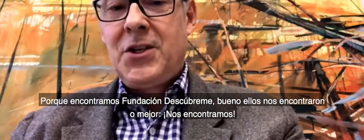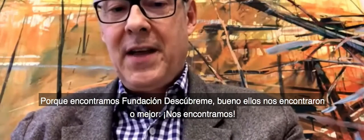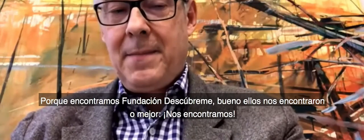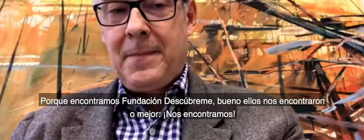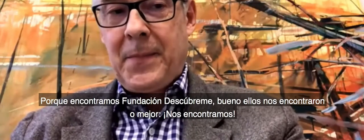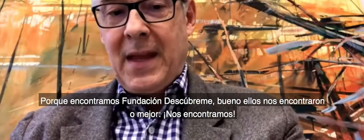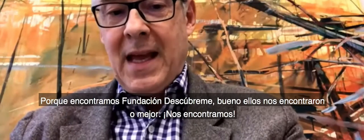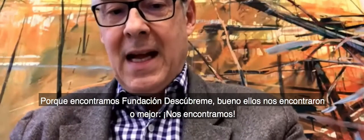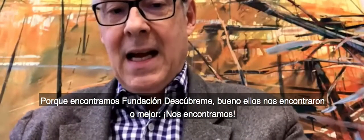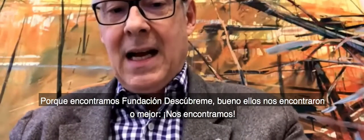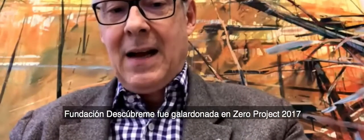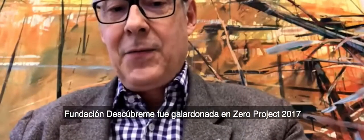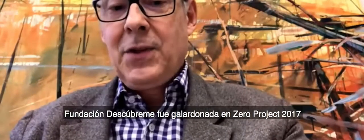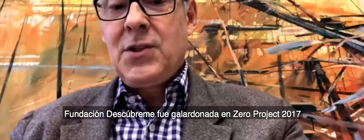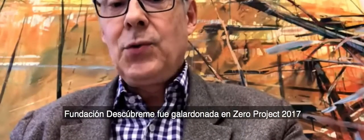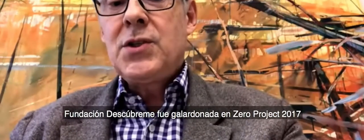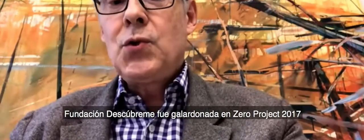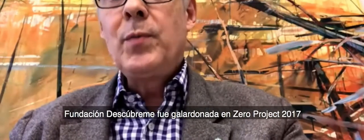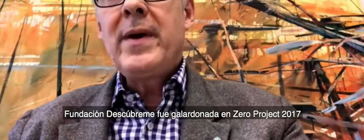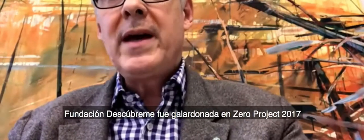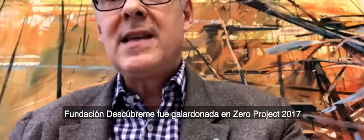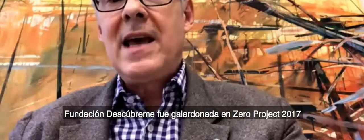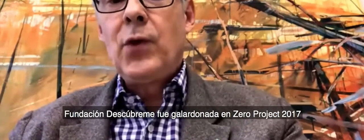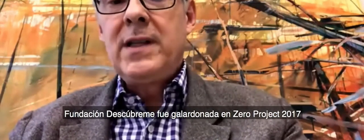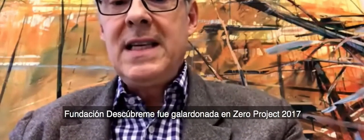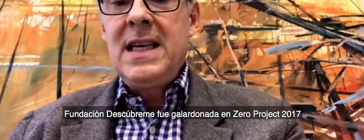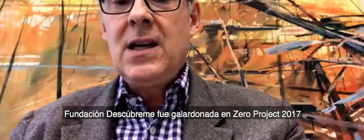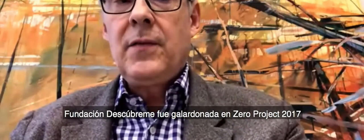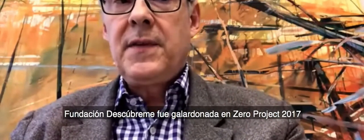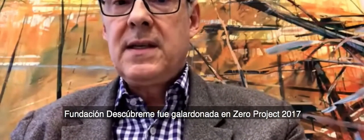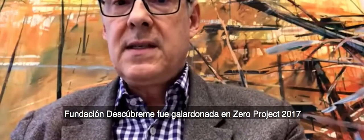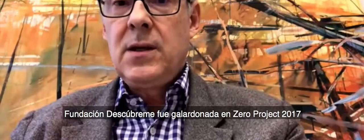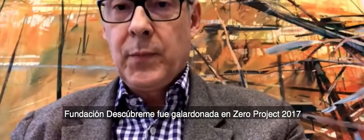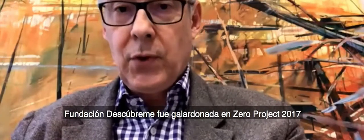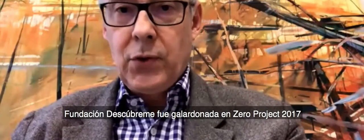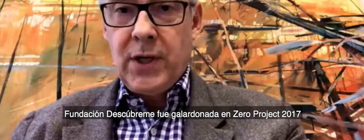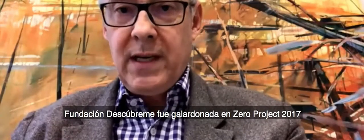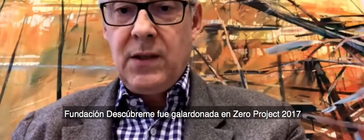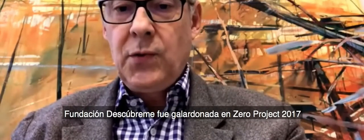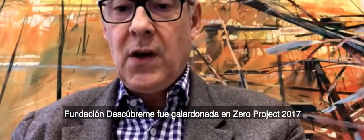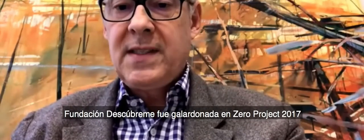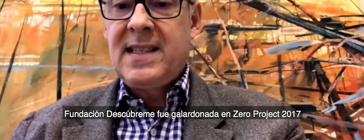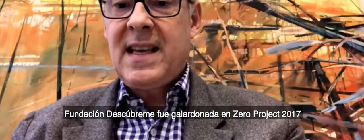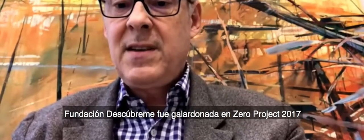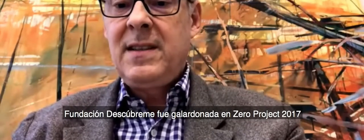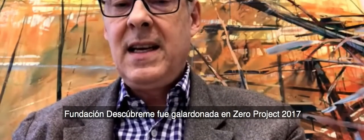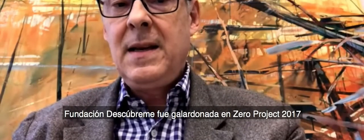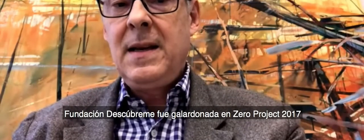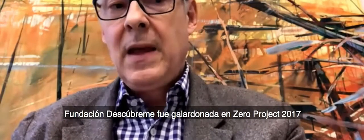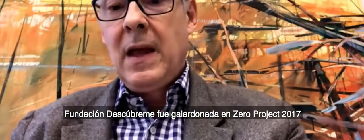each other. Fundación Descúbreme is a body of the Zero Project 2017